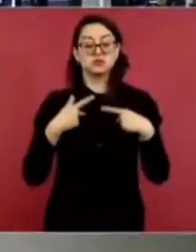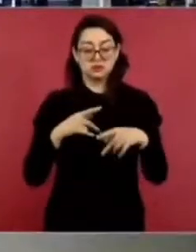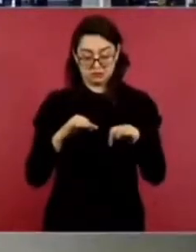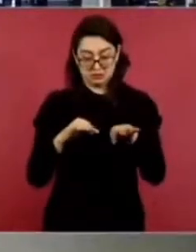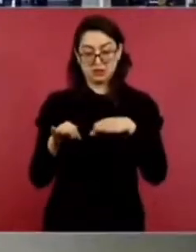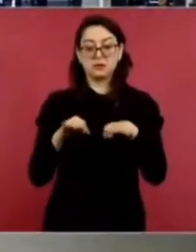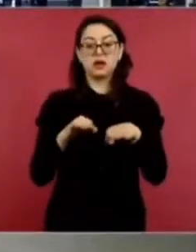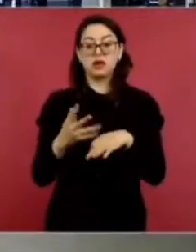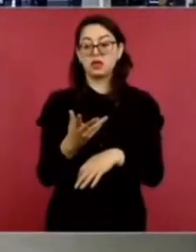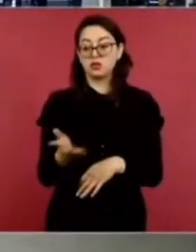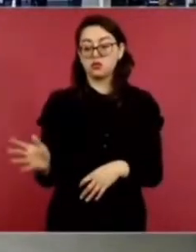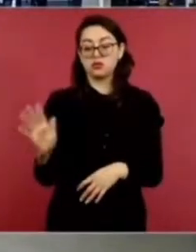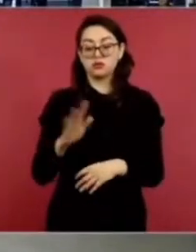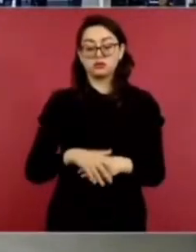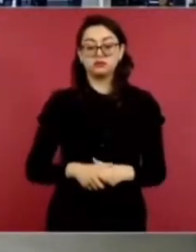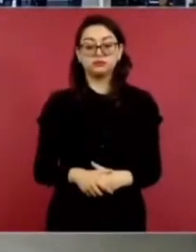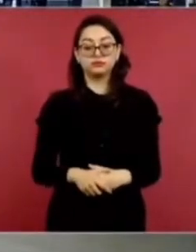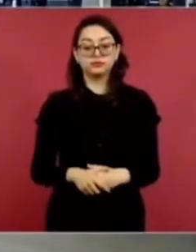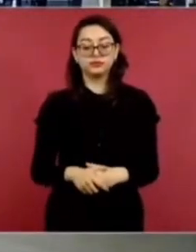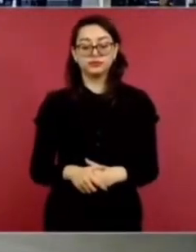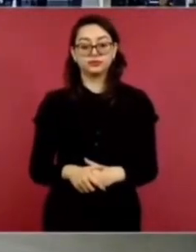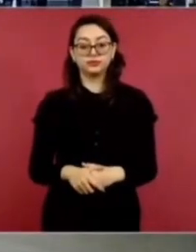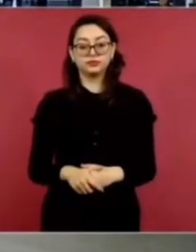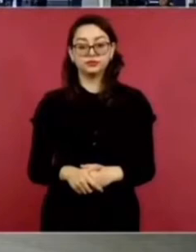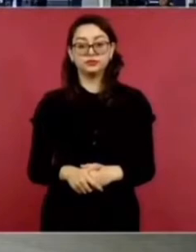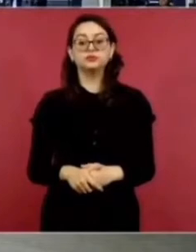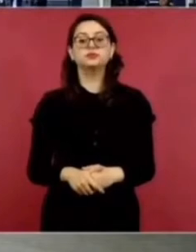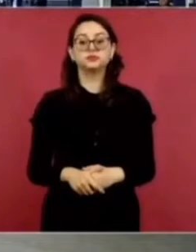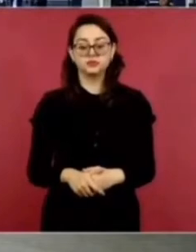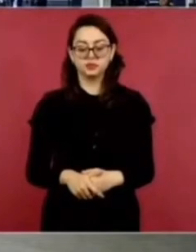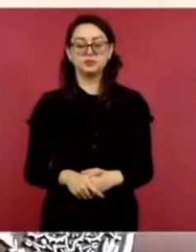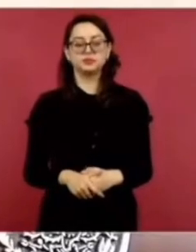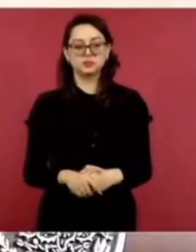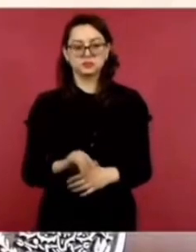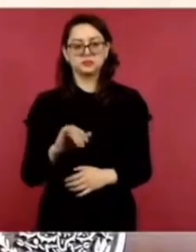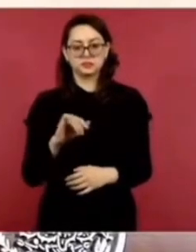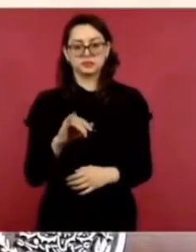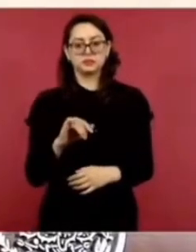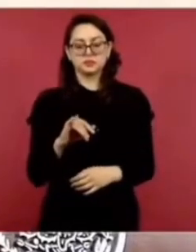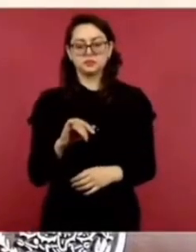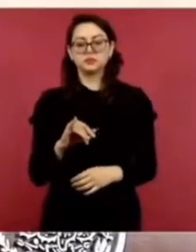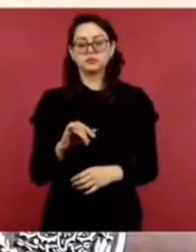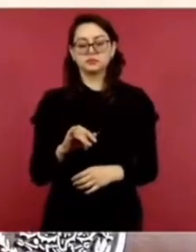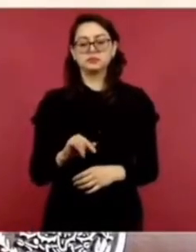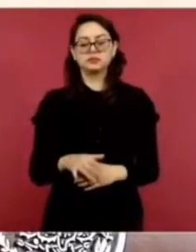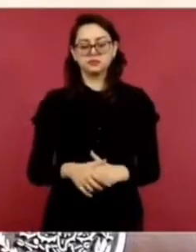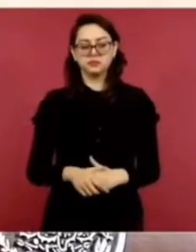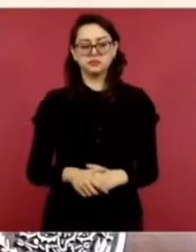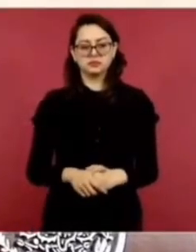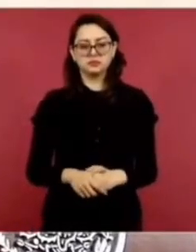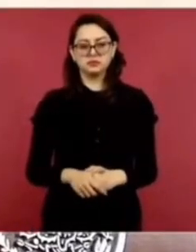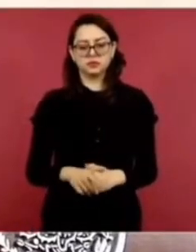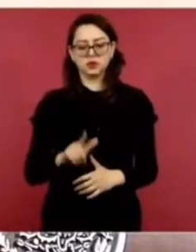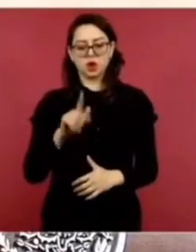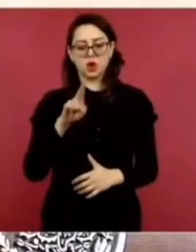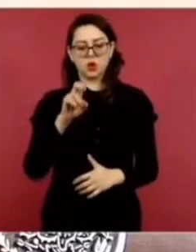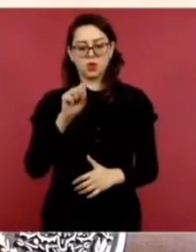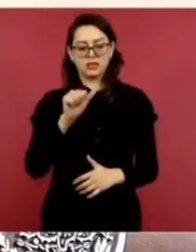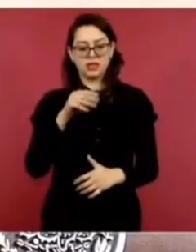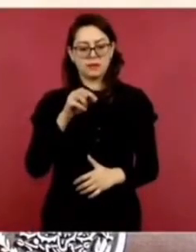Bueno, los va a atender también Luisa María.